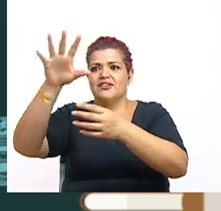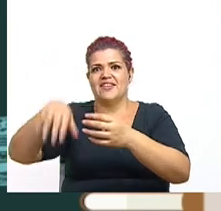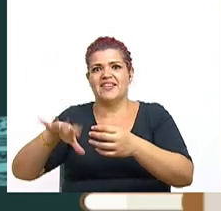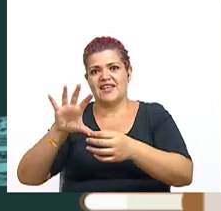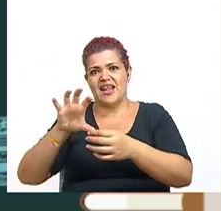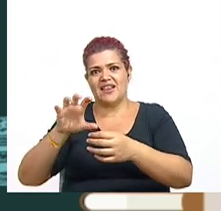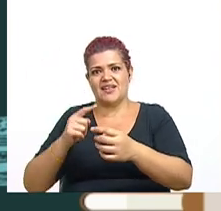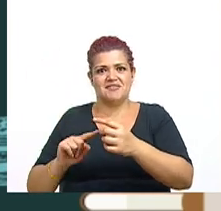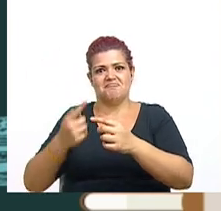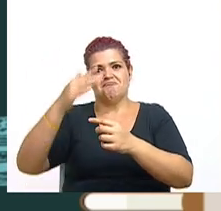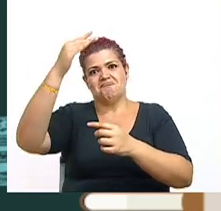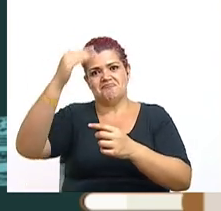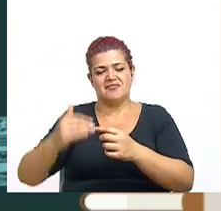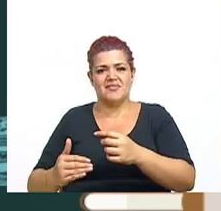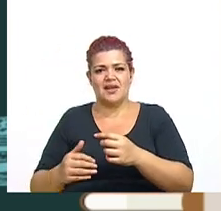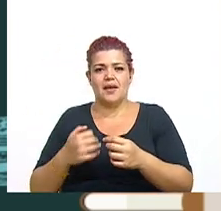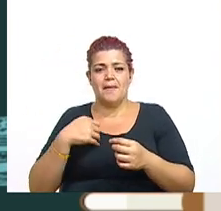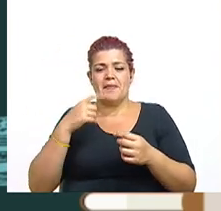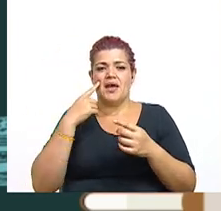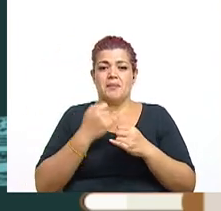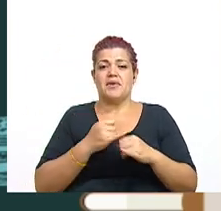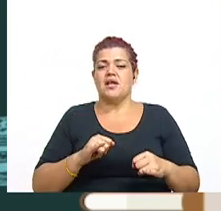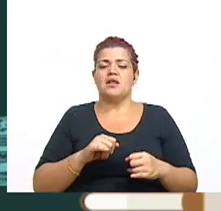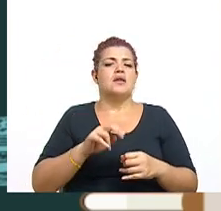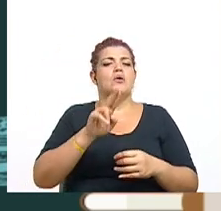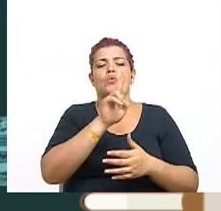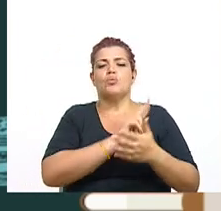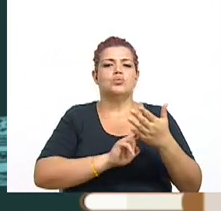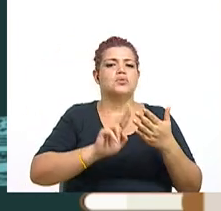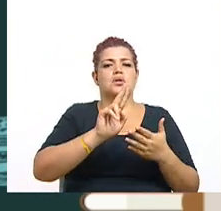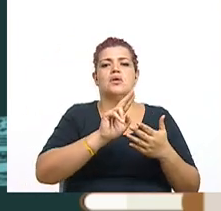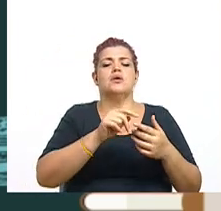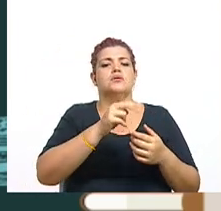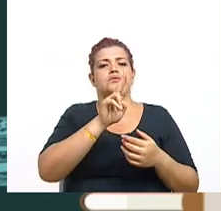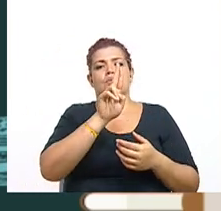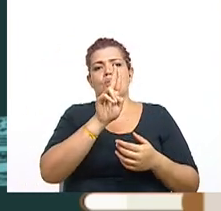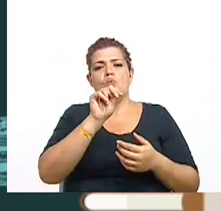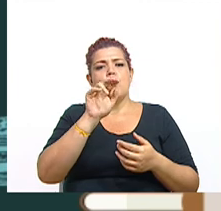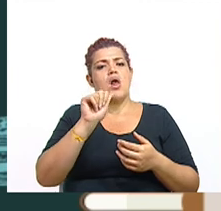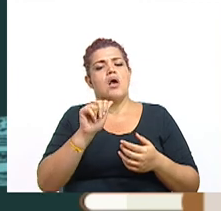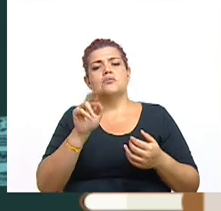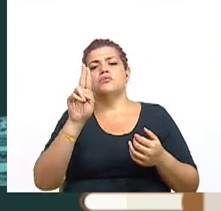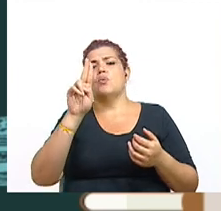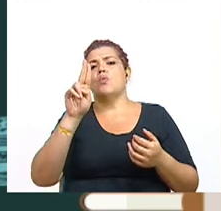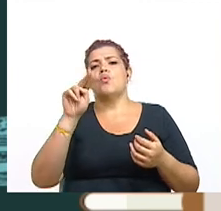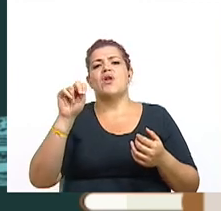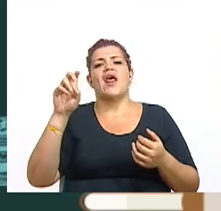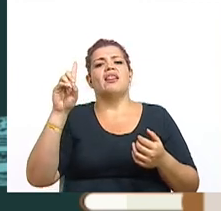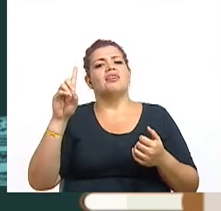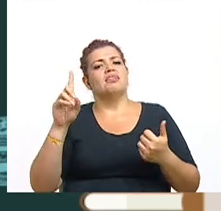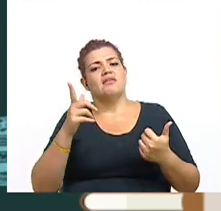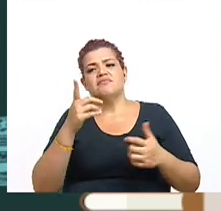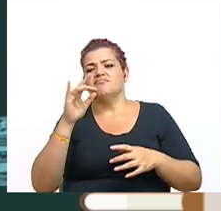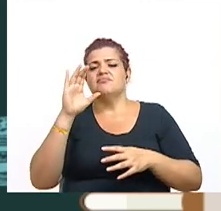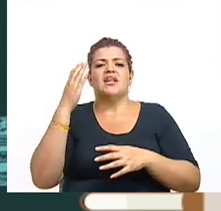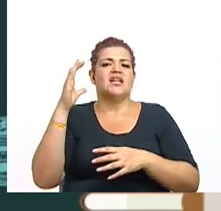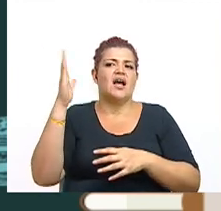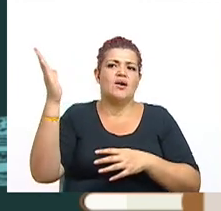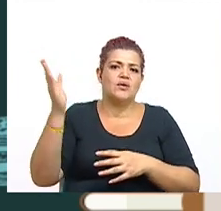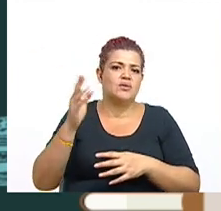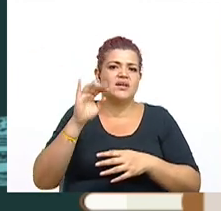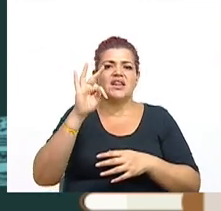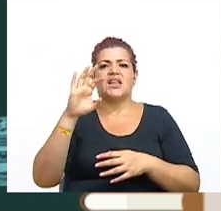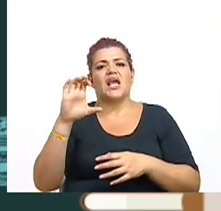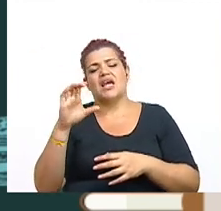Independientemente que sea la UCR, la UNA, la UNED, el Instituto Tecnológico, la UTN o universidad privada,